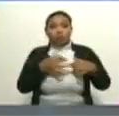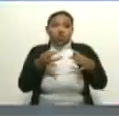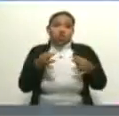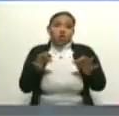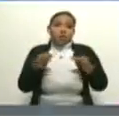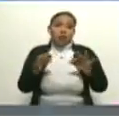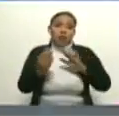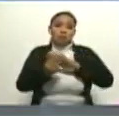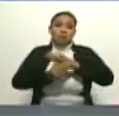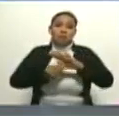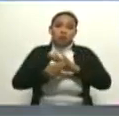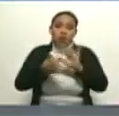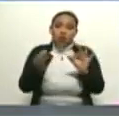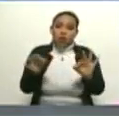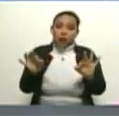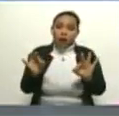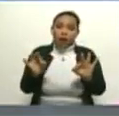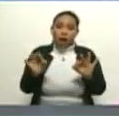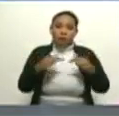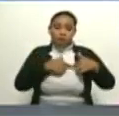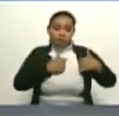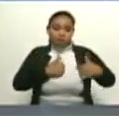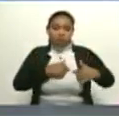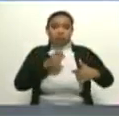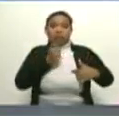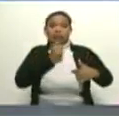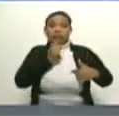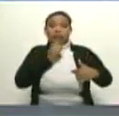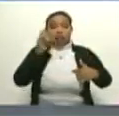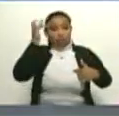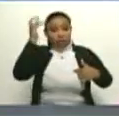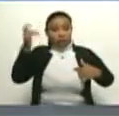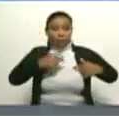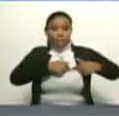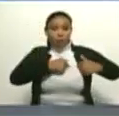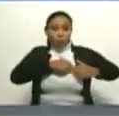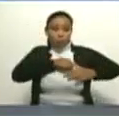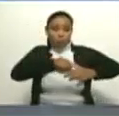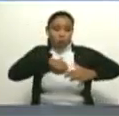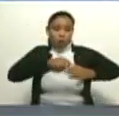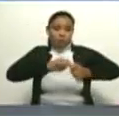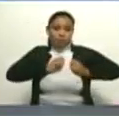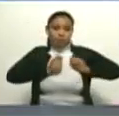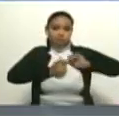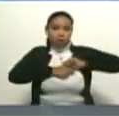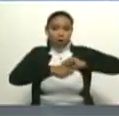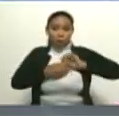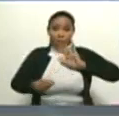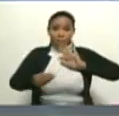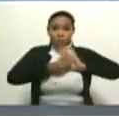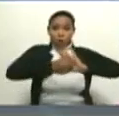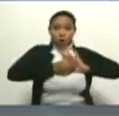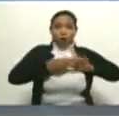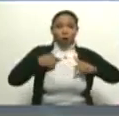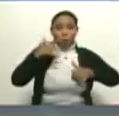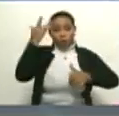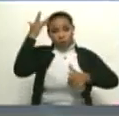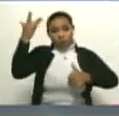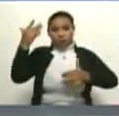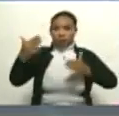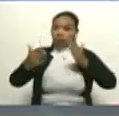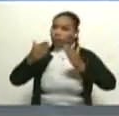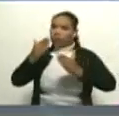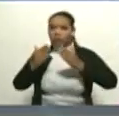básicos, a marcapasos complejos e inteligentes. Ya la aplicación de inteligencia artificial ha hecho que